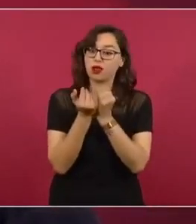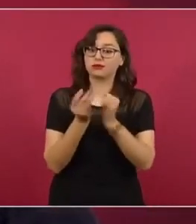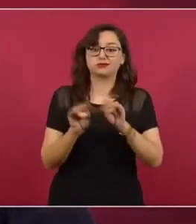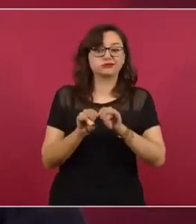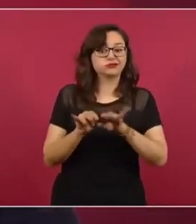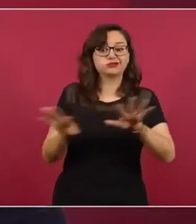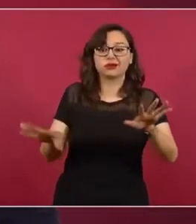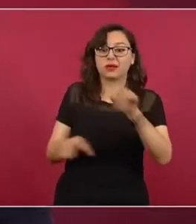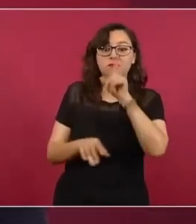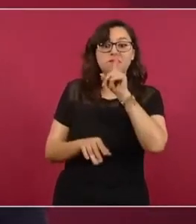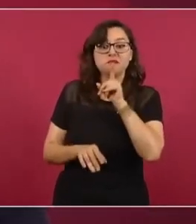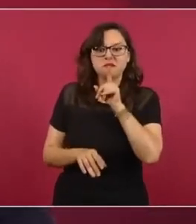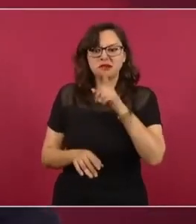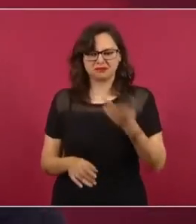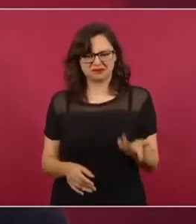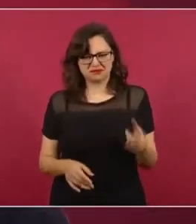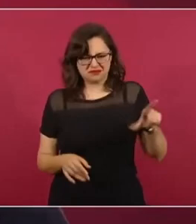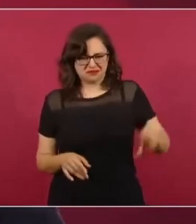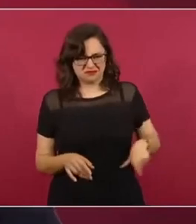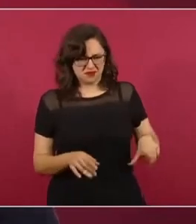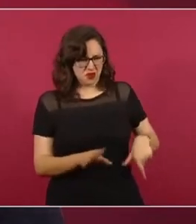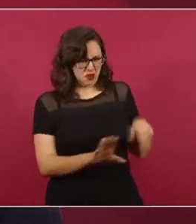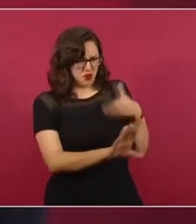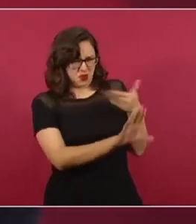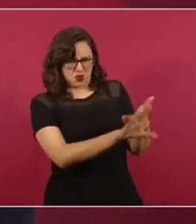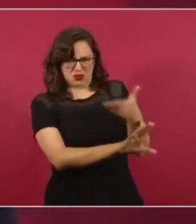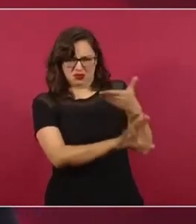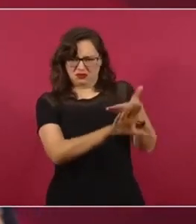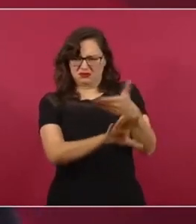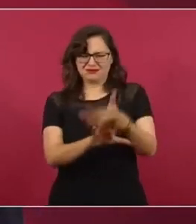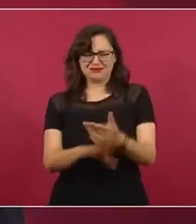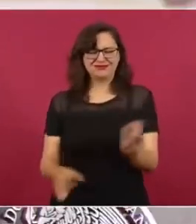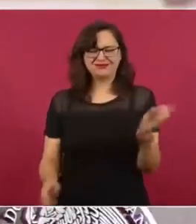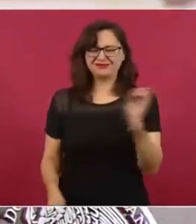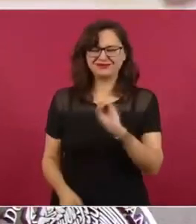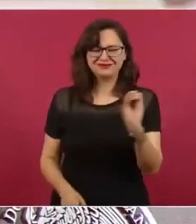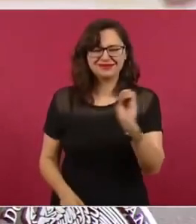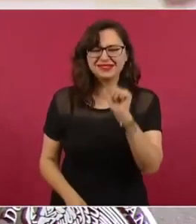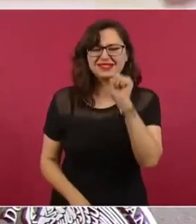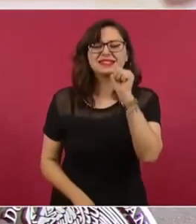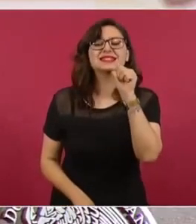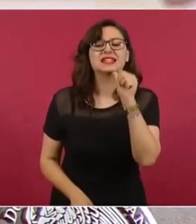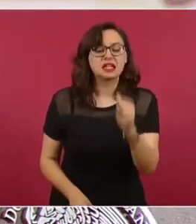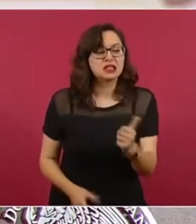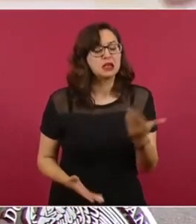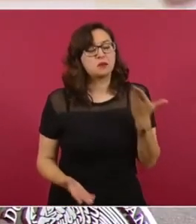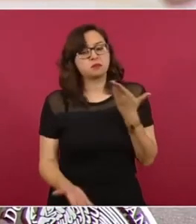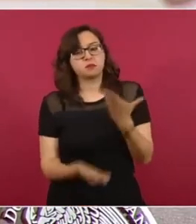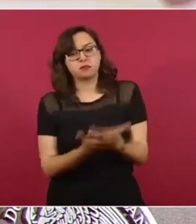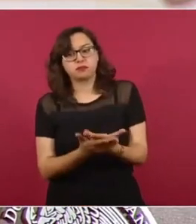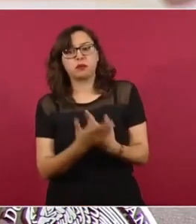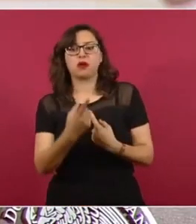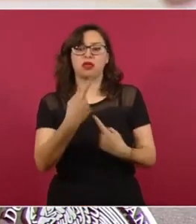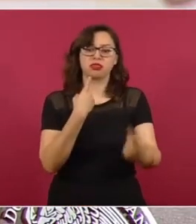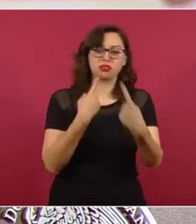opositores, al contrario, se promueve el diálogo y se respeta el derecho a disentir.